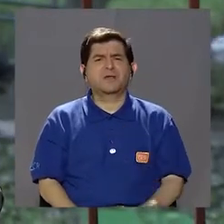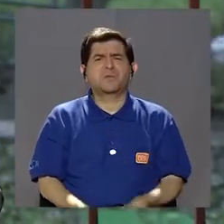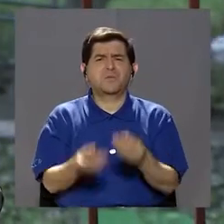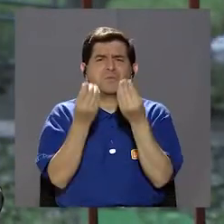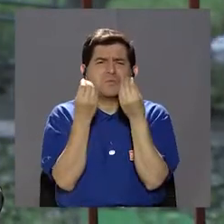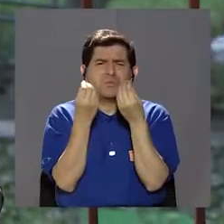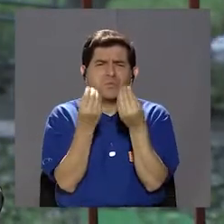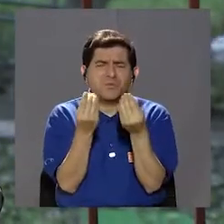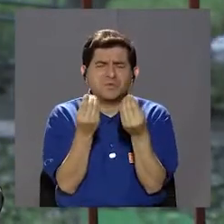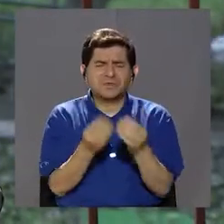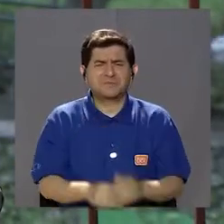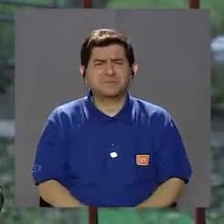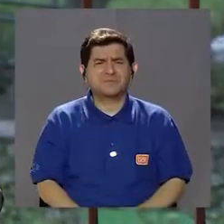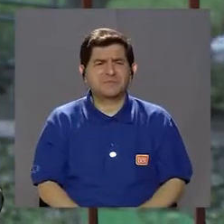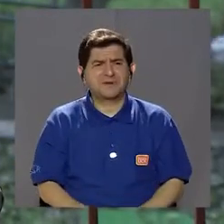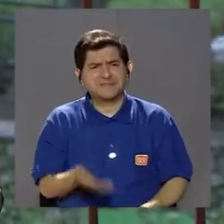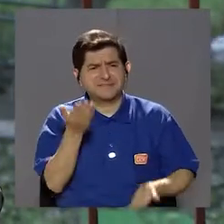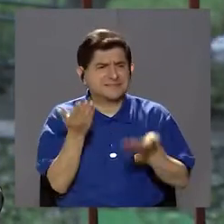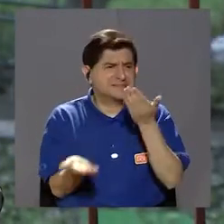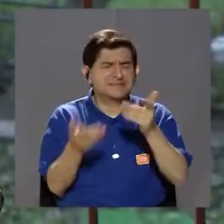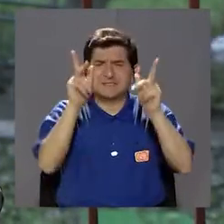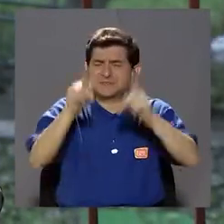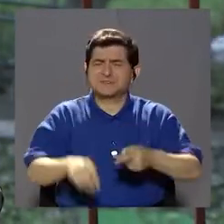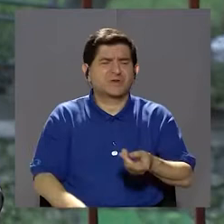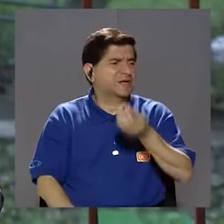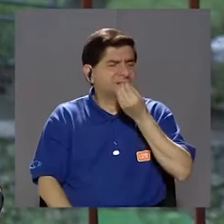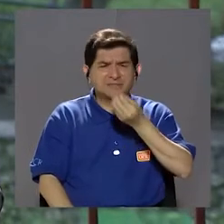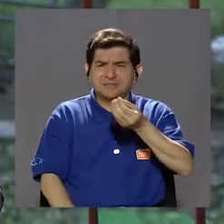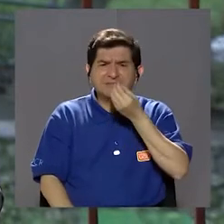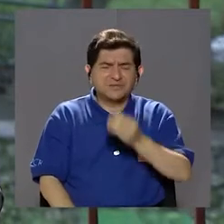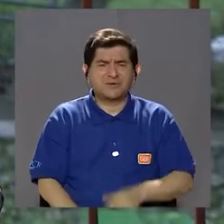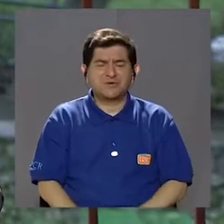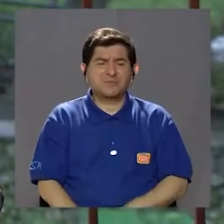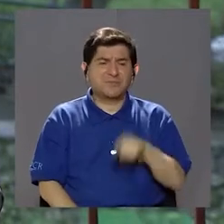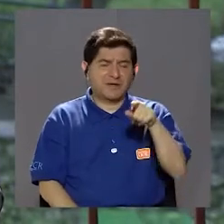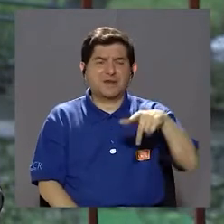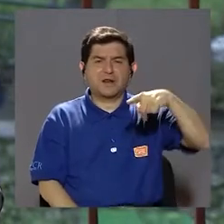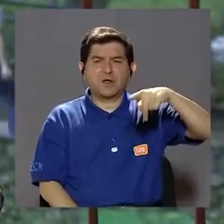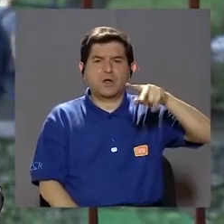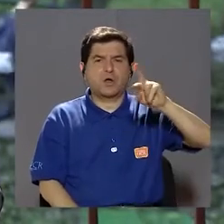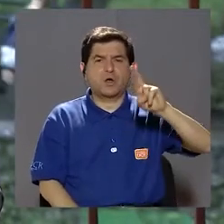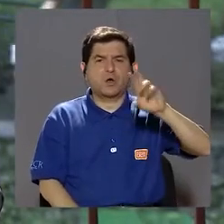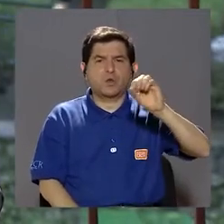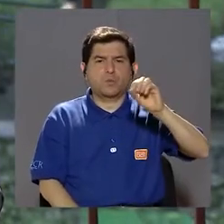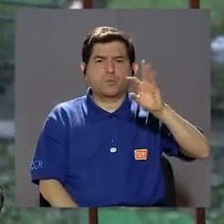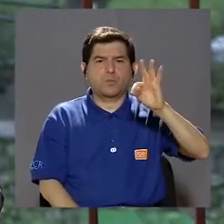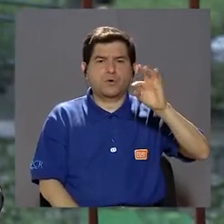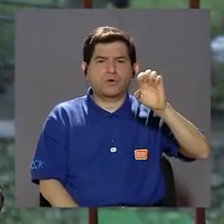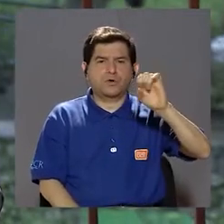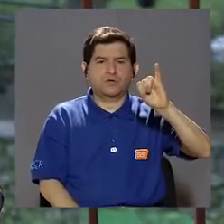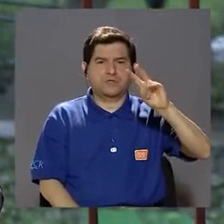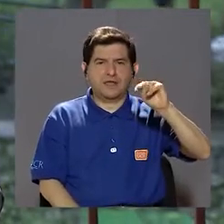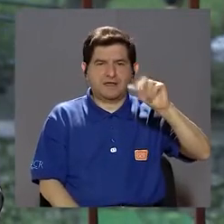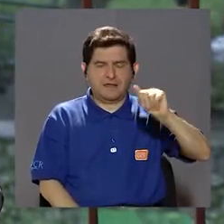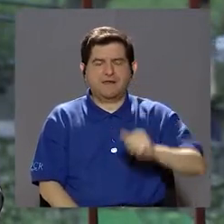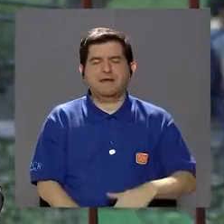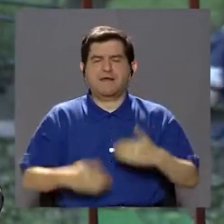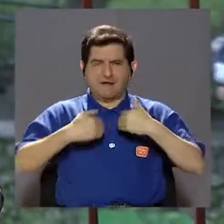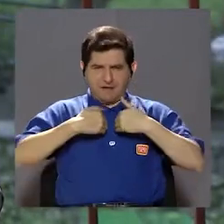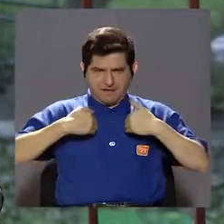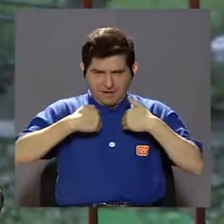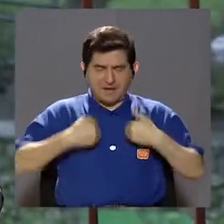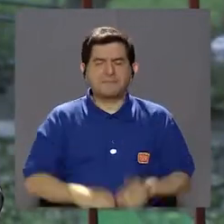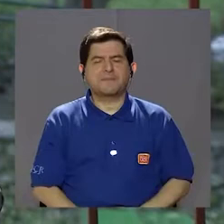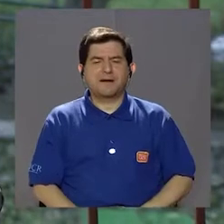tenemos exceso, las personas con espolón no pueden ingerir proteína animal, les va a aumentar mal el